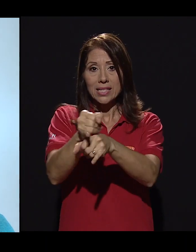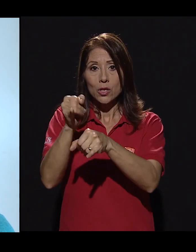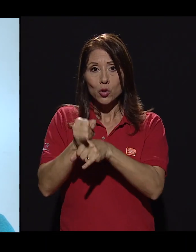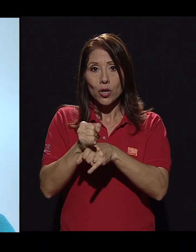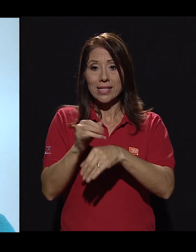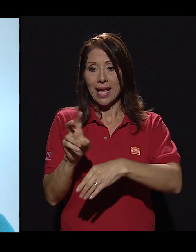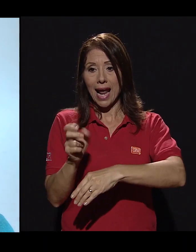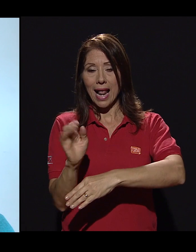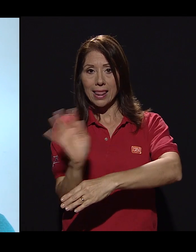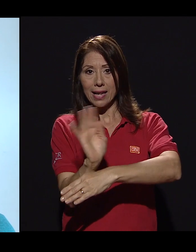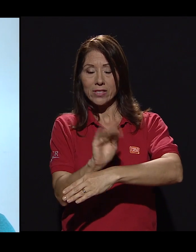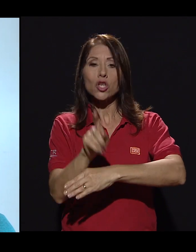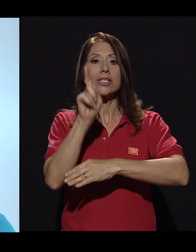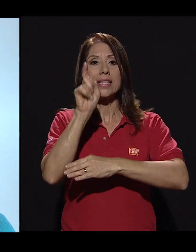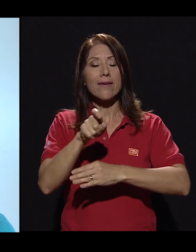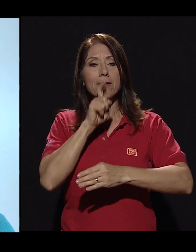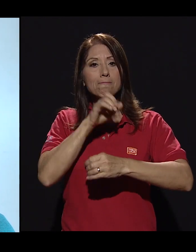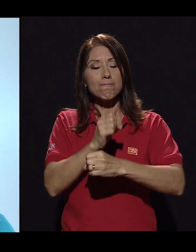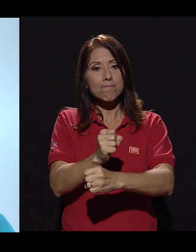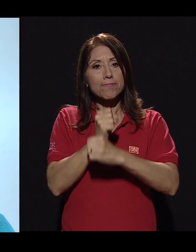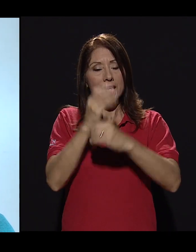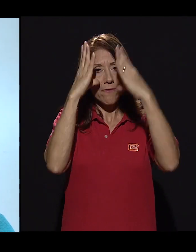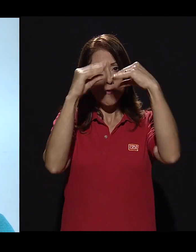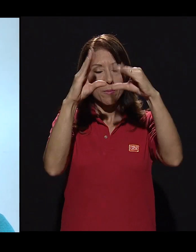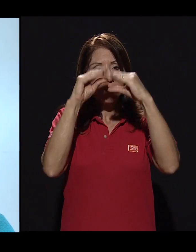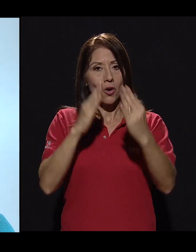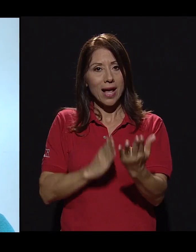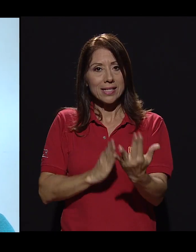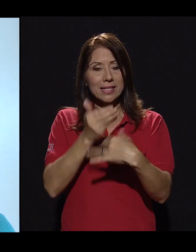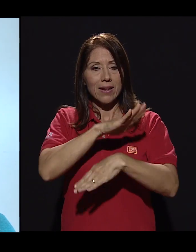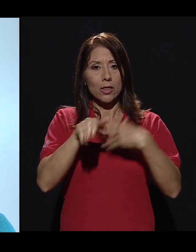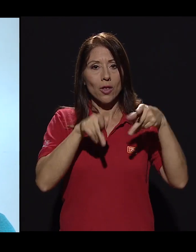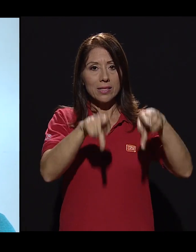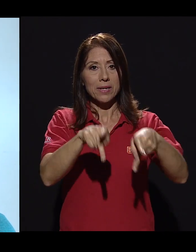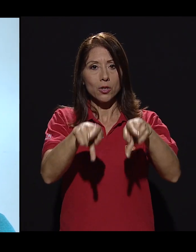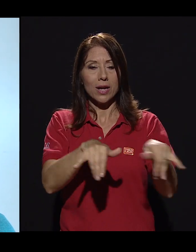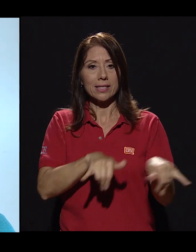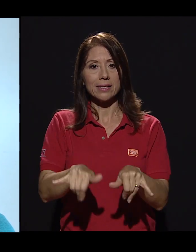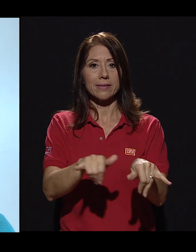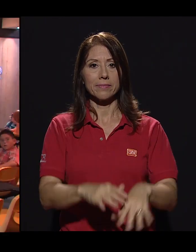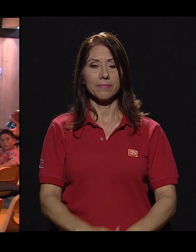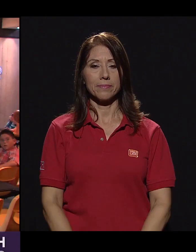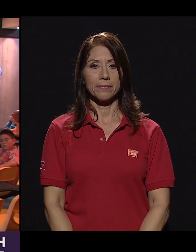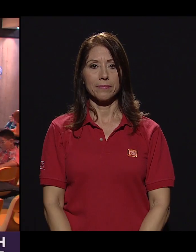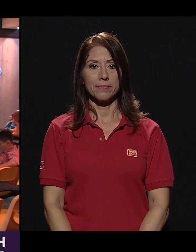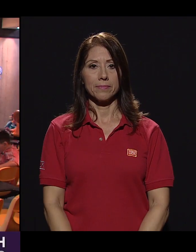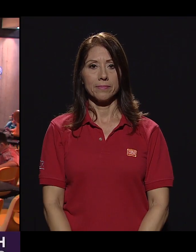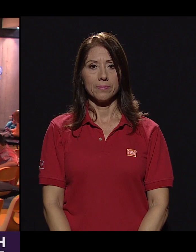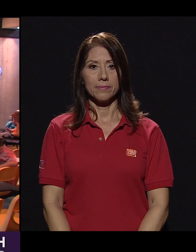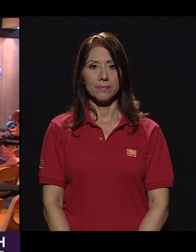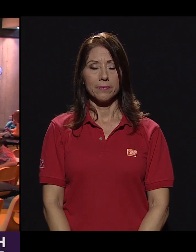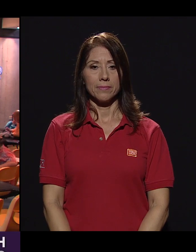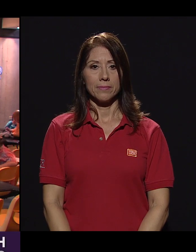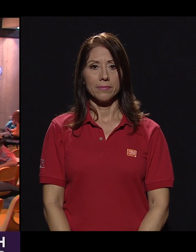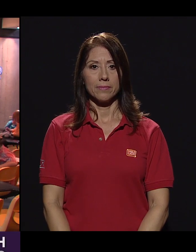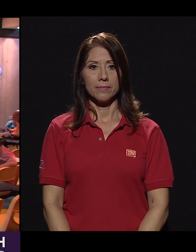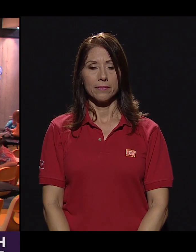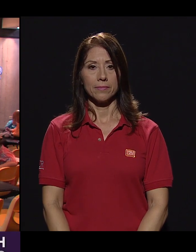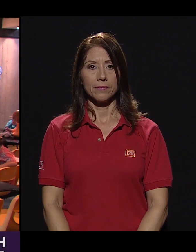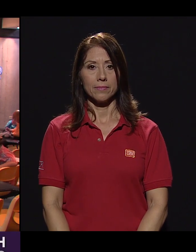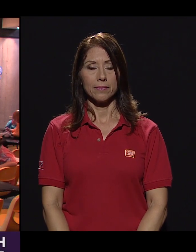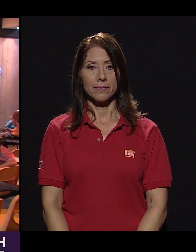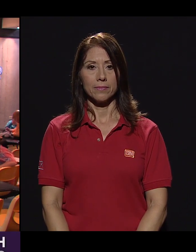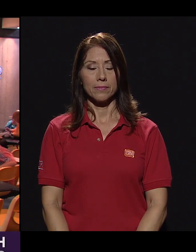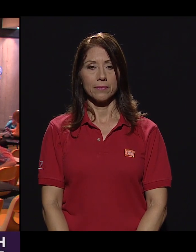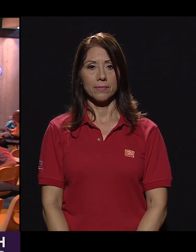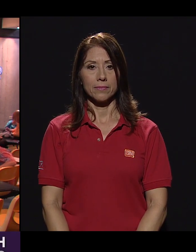instituciones y canales televisivos de garantizar que la información sea accesible a todas las personas. Bueno, se pueden encontrar diferentes barreras